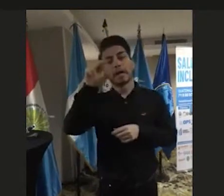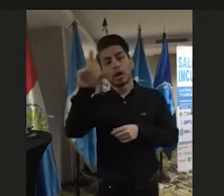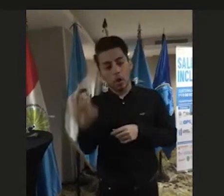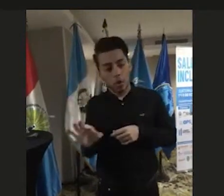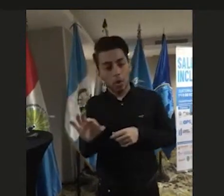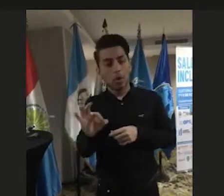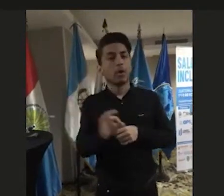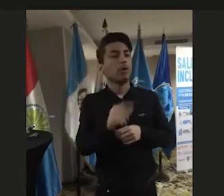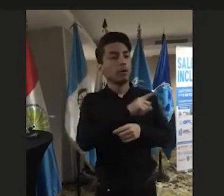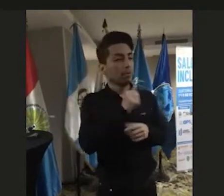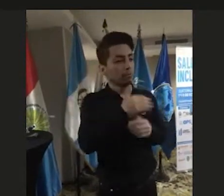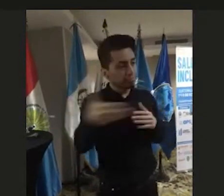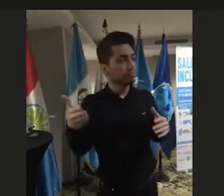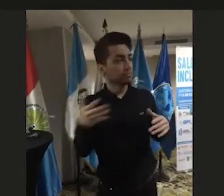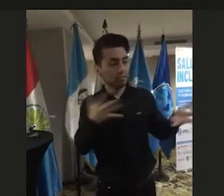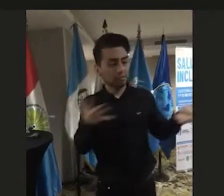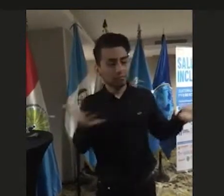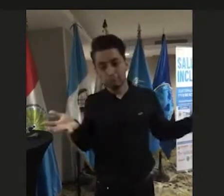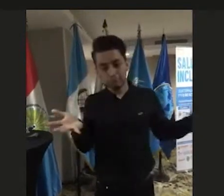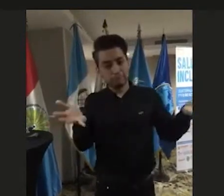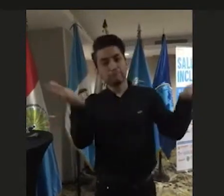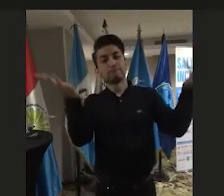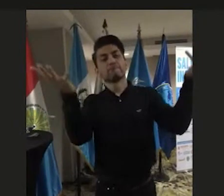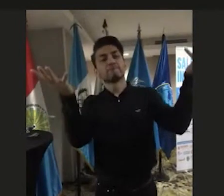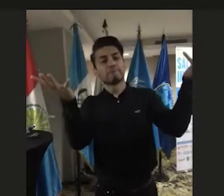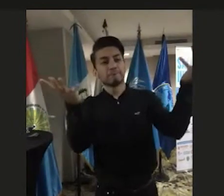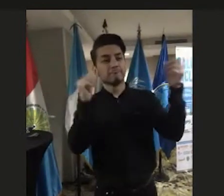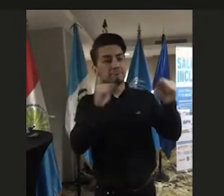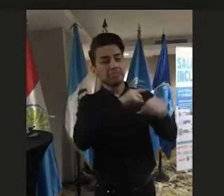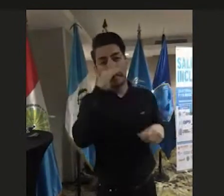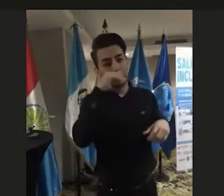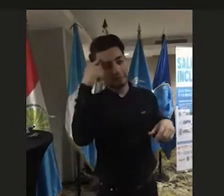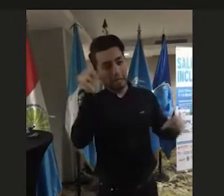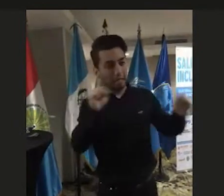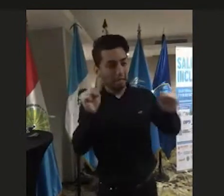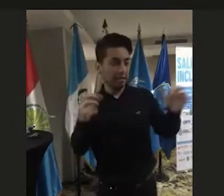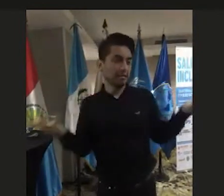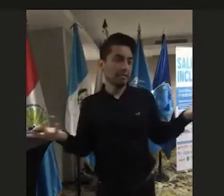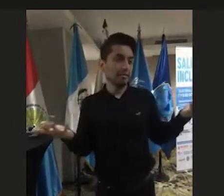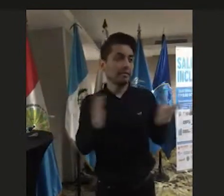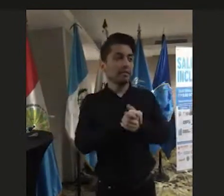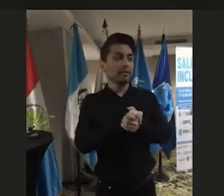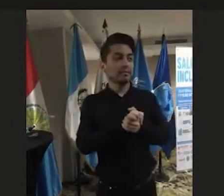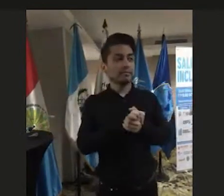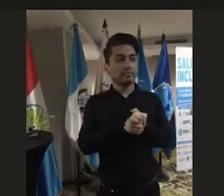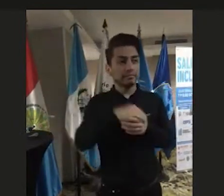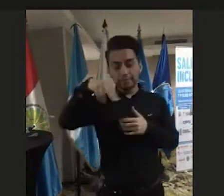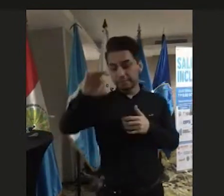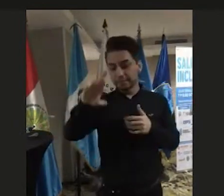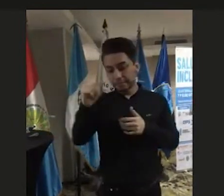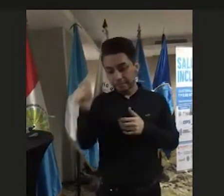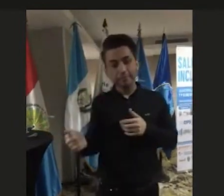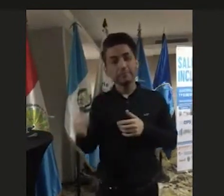ha sido el piloto del equipo de trabajo gratuitamente Nora Leiva César Arresis